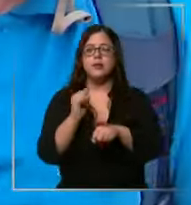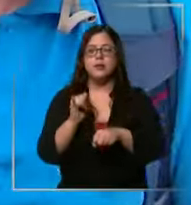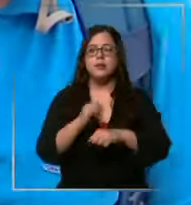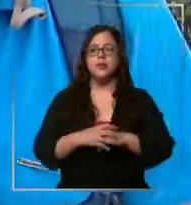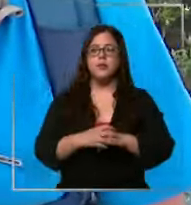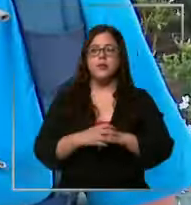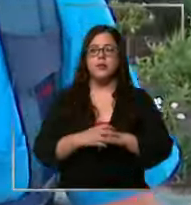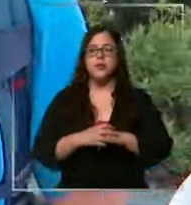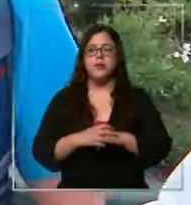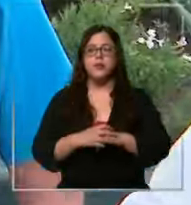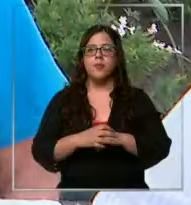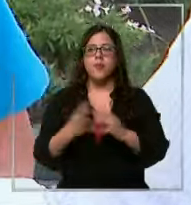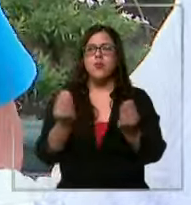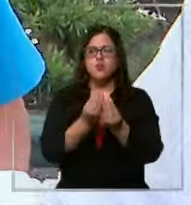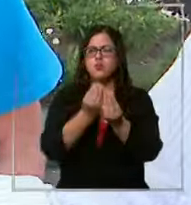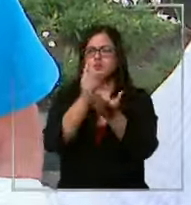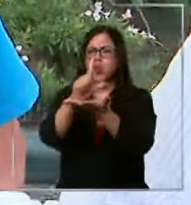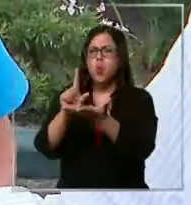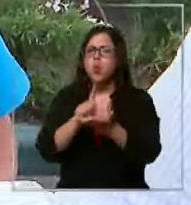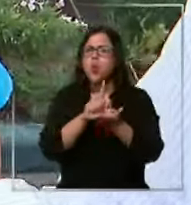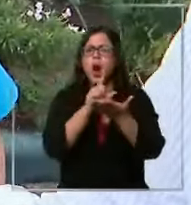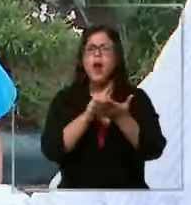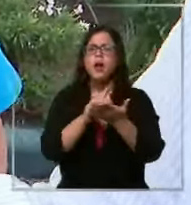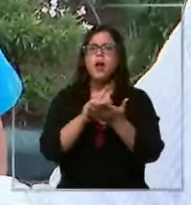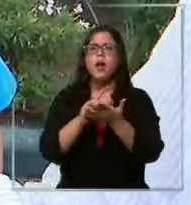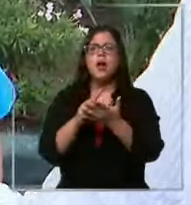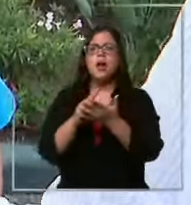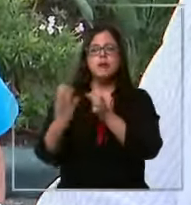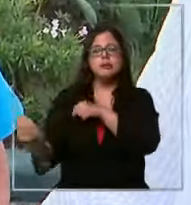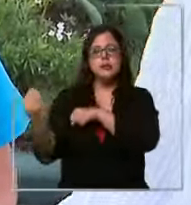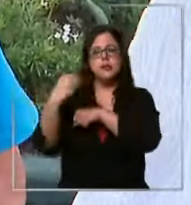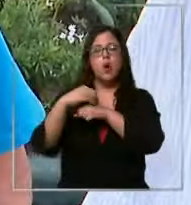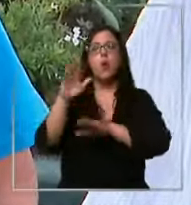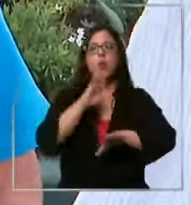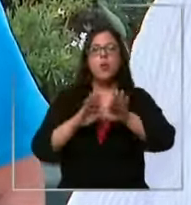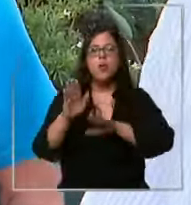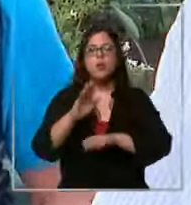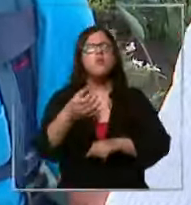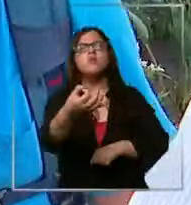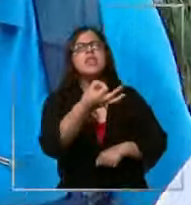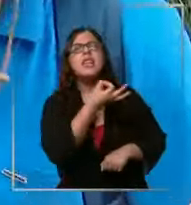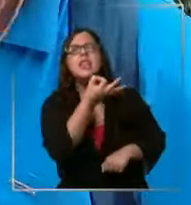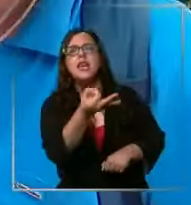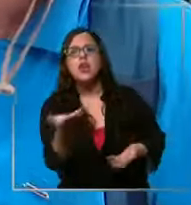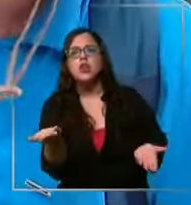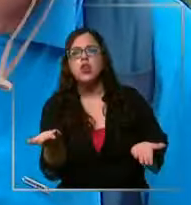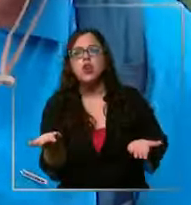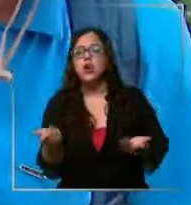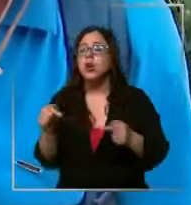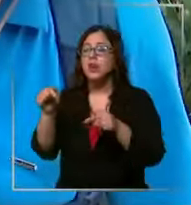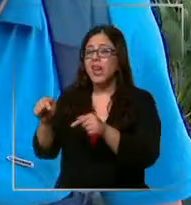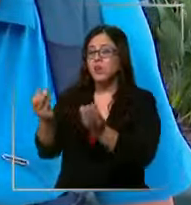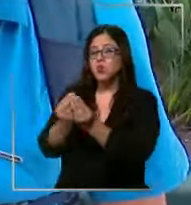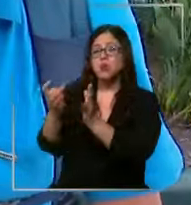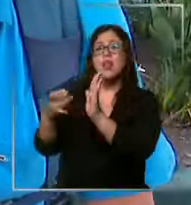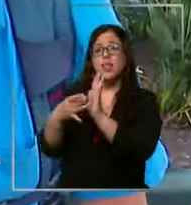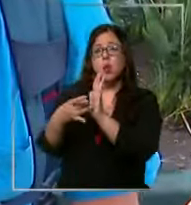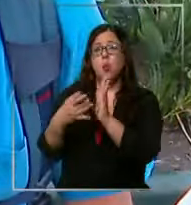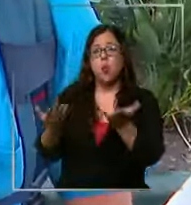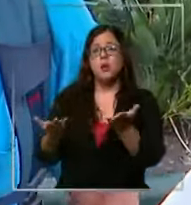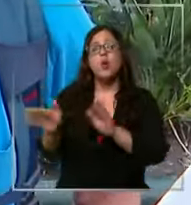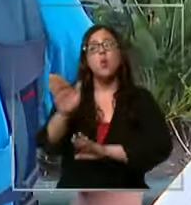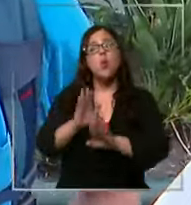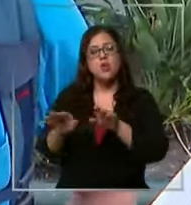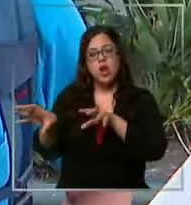En varios lugares nos hicieron presente que tengamos mucho cuidado. ¿Qué es lo que les dijeron? Que había bastante delincuencia, que